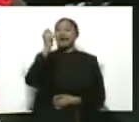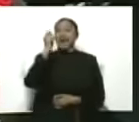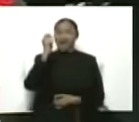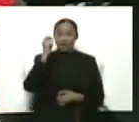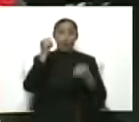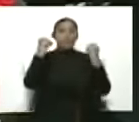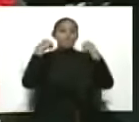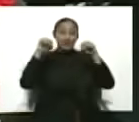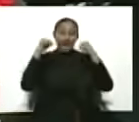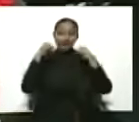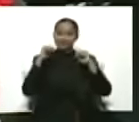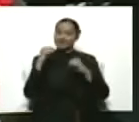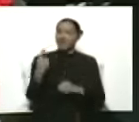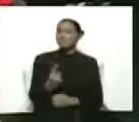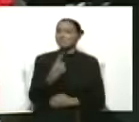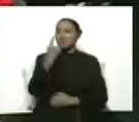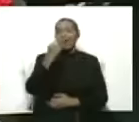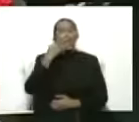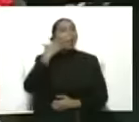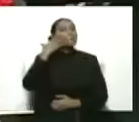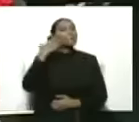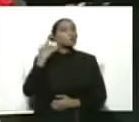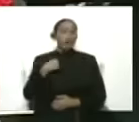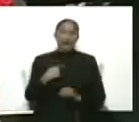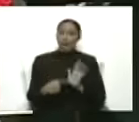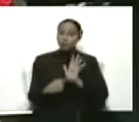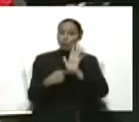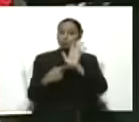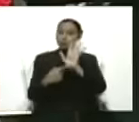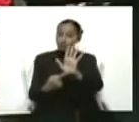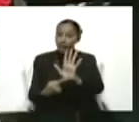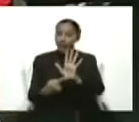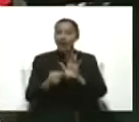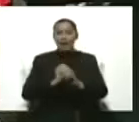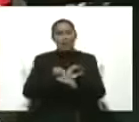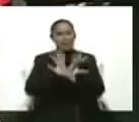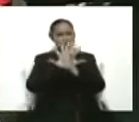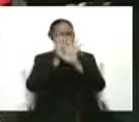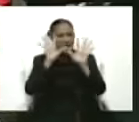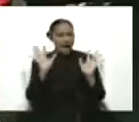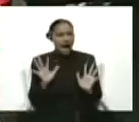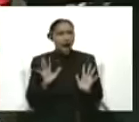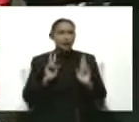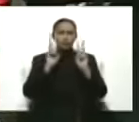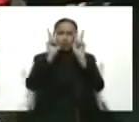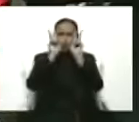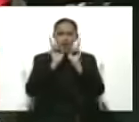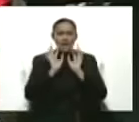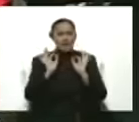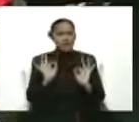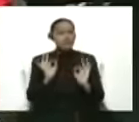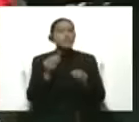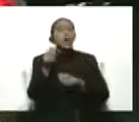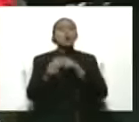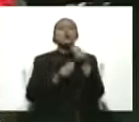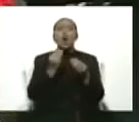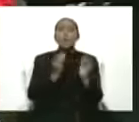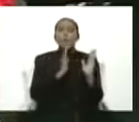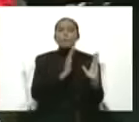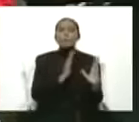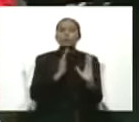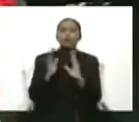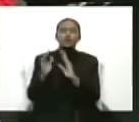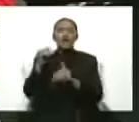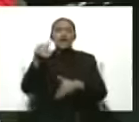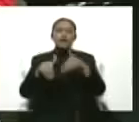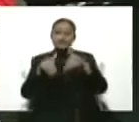dado muestra de lo que es la transparencia en un proceso electoral en Venezuela. Todavía hay países por ahí